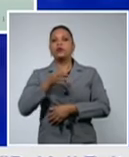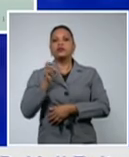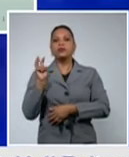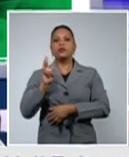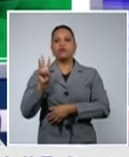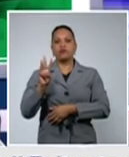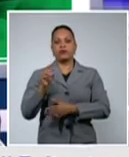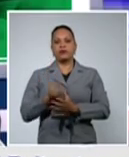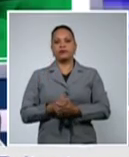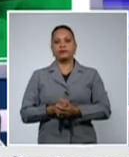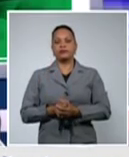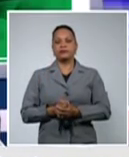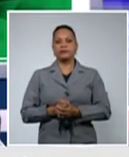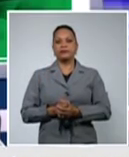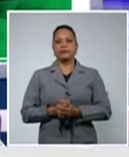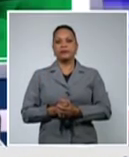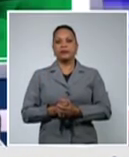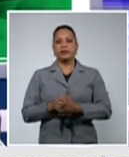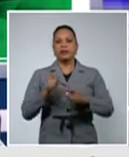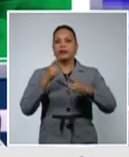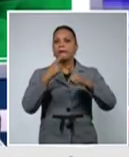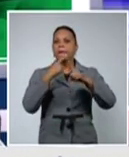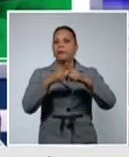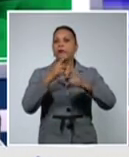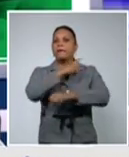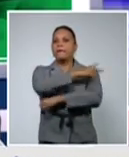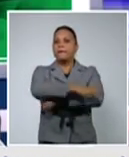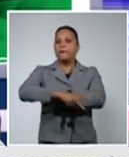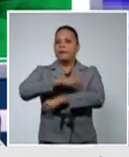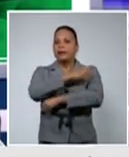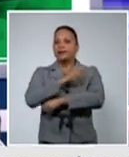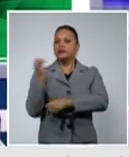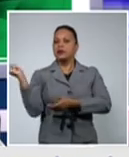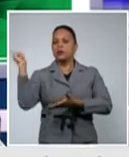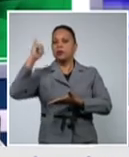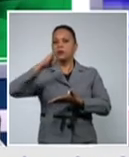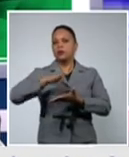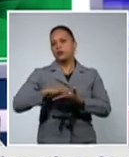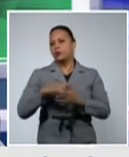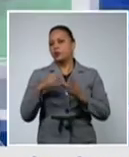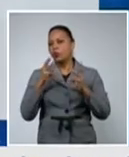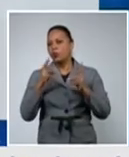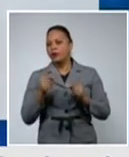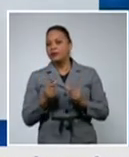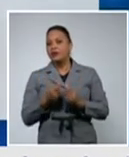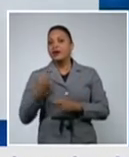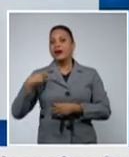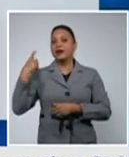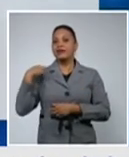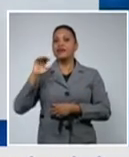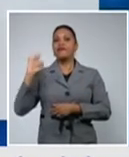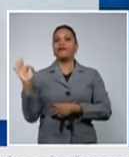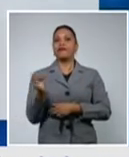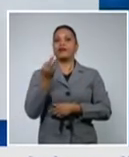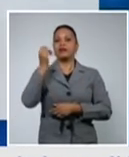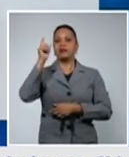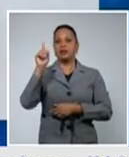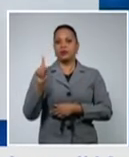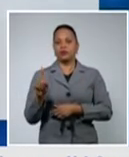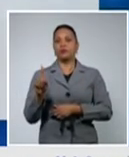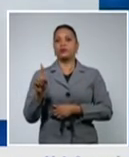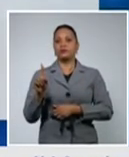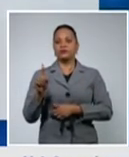países de importados ayer Francia uno de procedencia de Francia